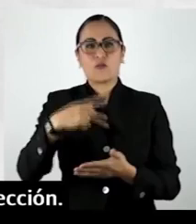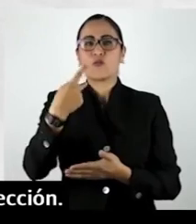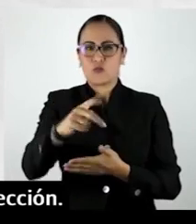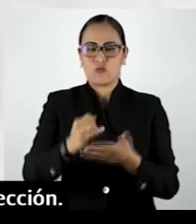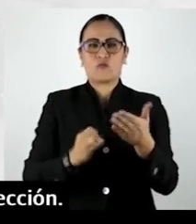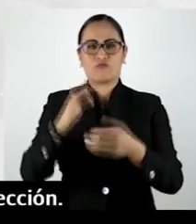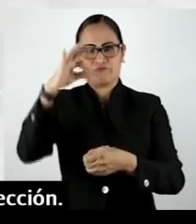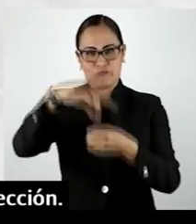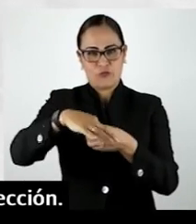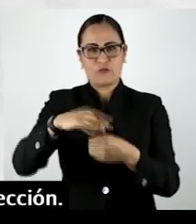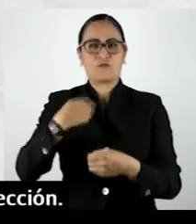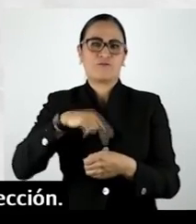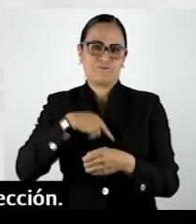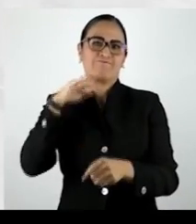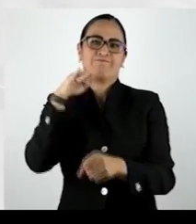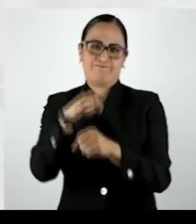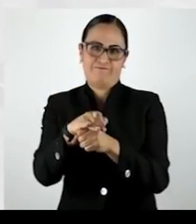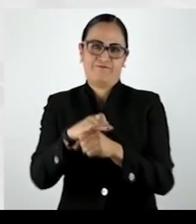Garantizando justicia en tu elección.